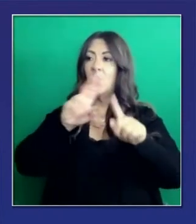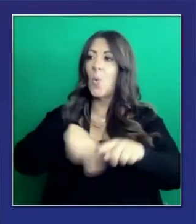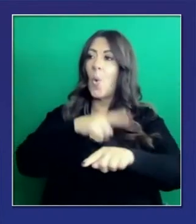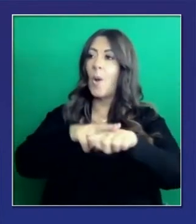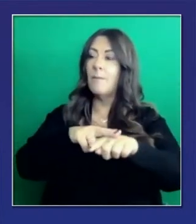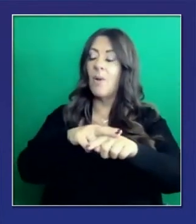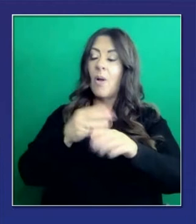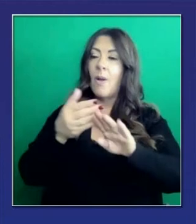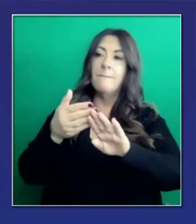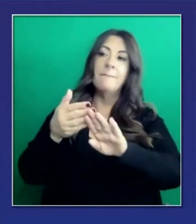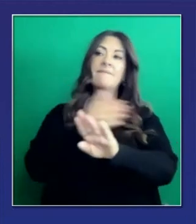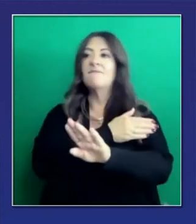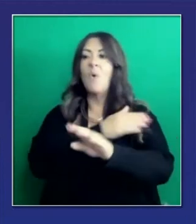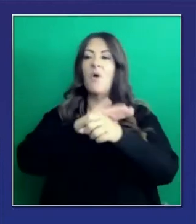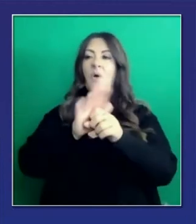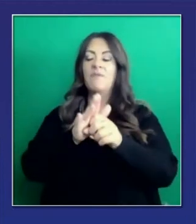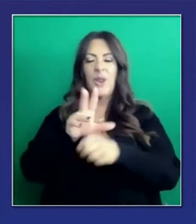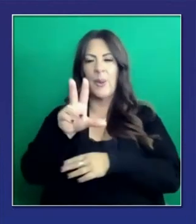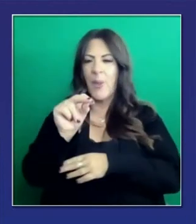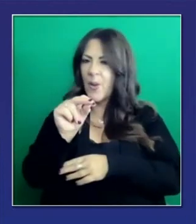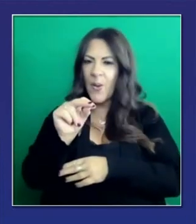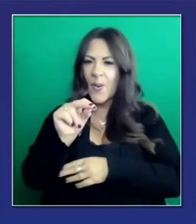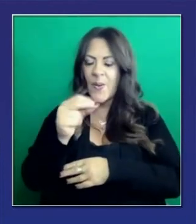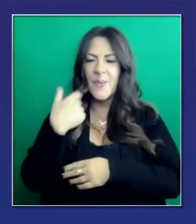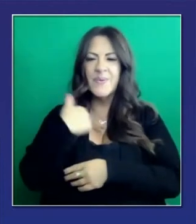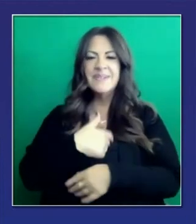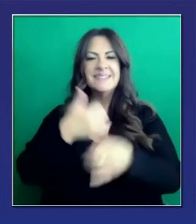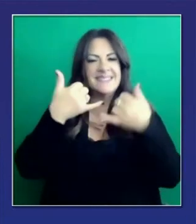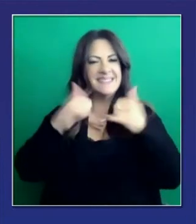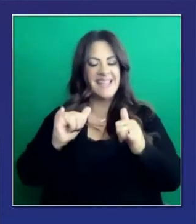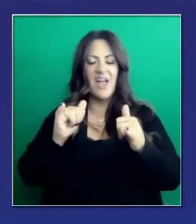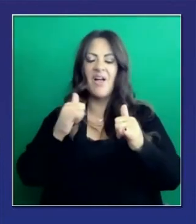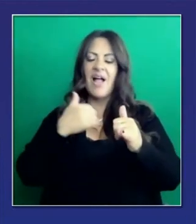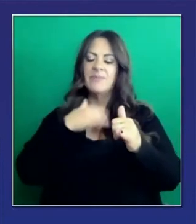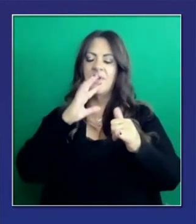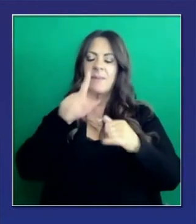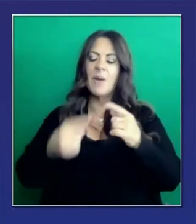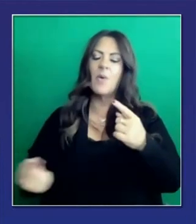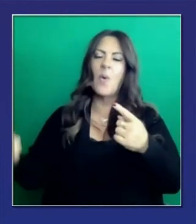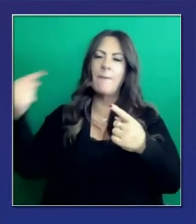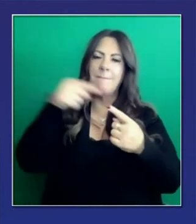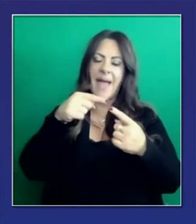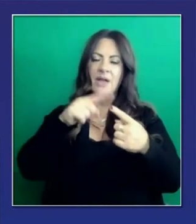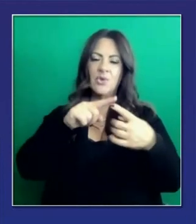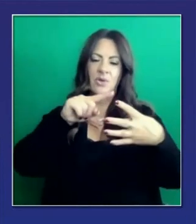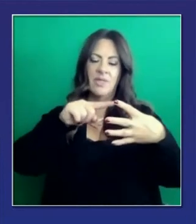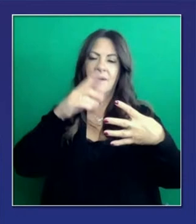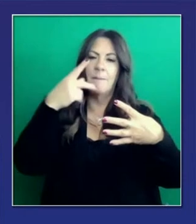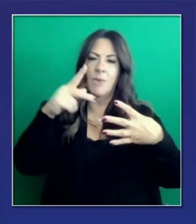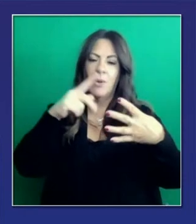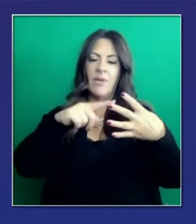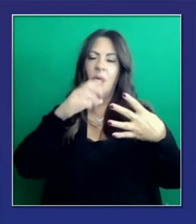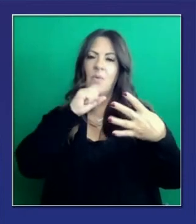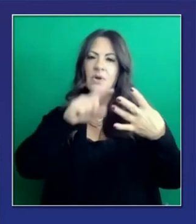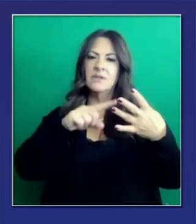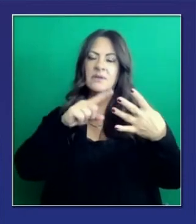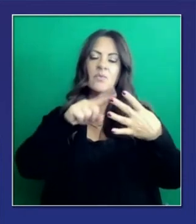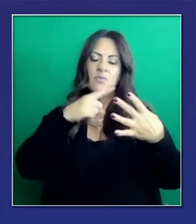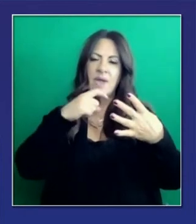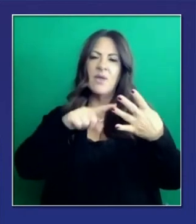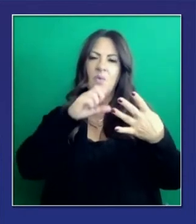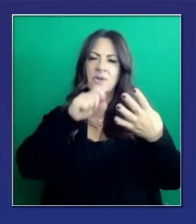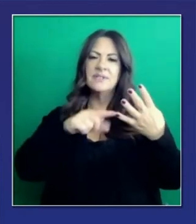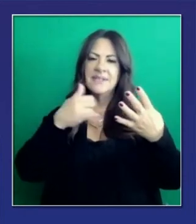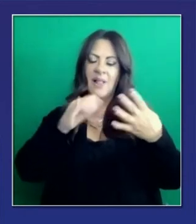un interruptor y volver a la normalidad. Tenemos niveles de cuidado, tenemos niveles de